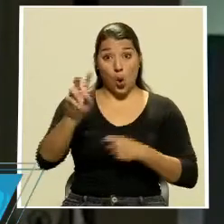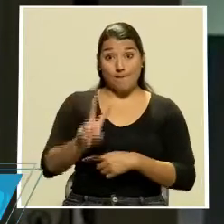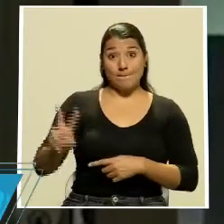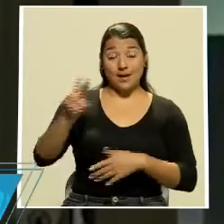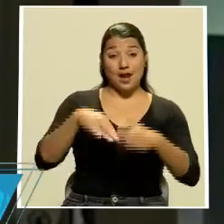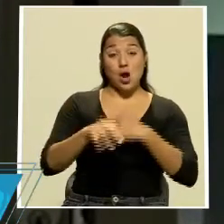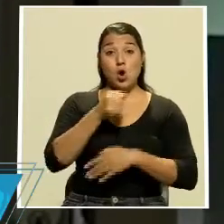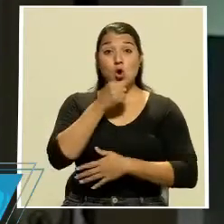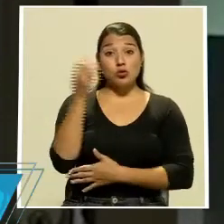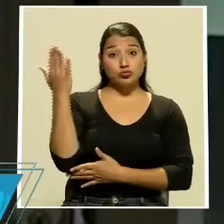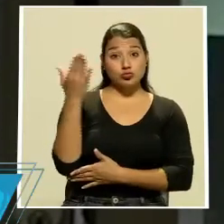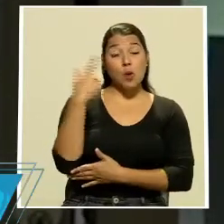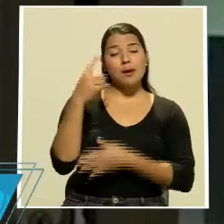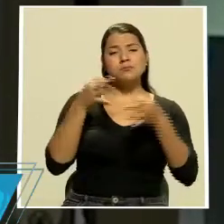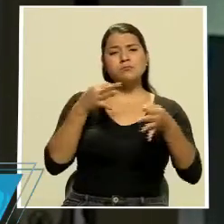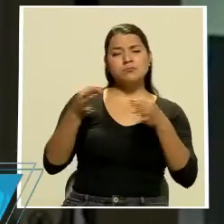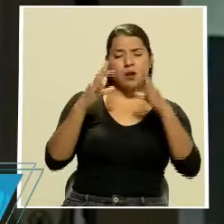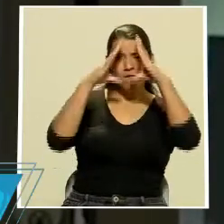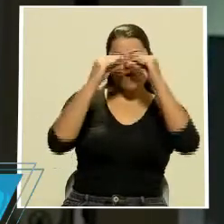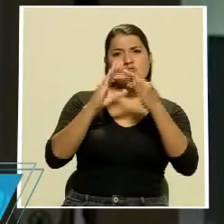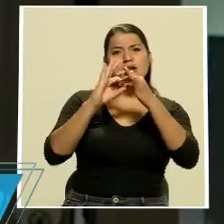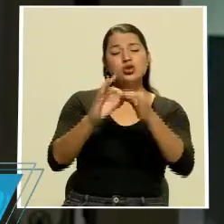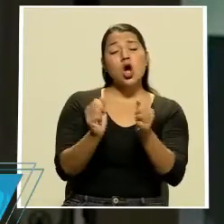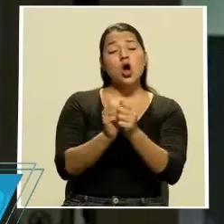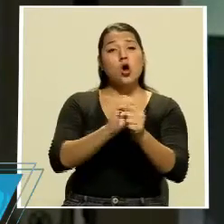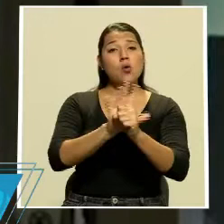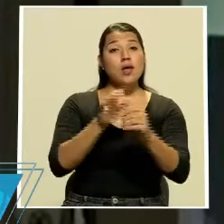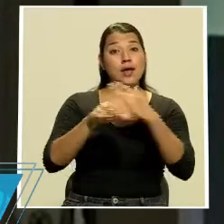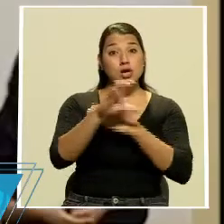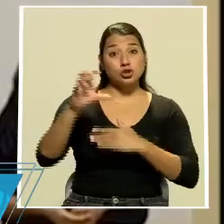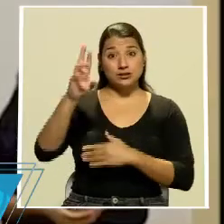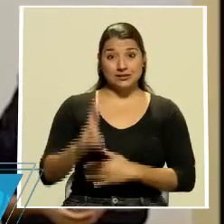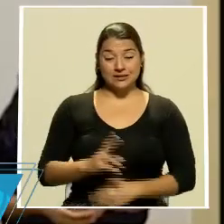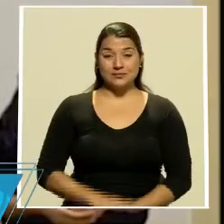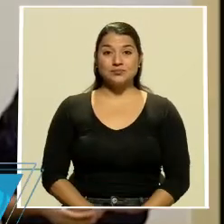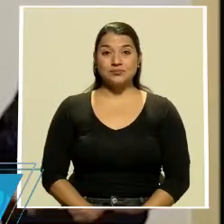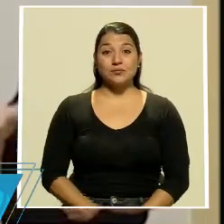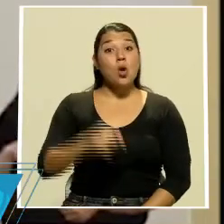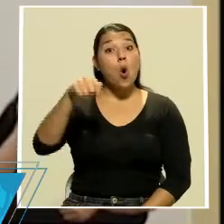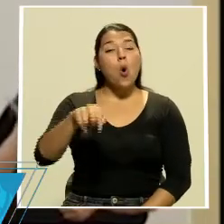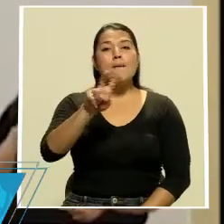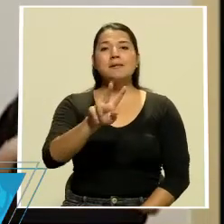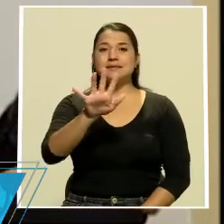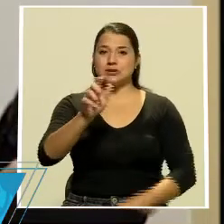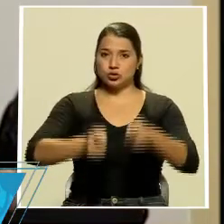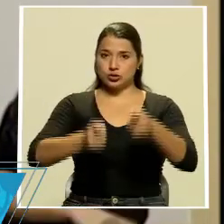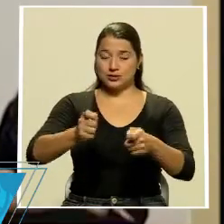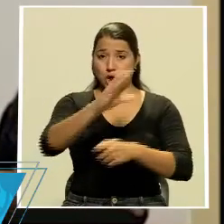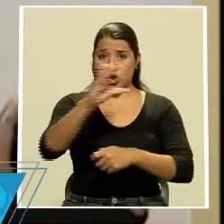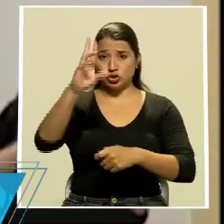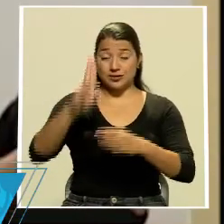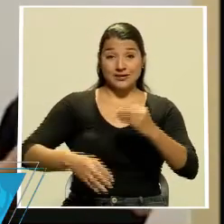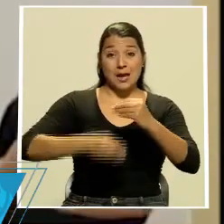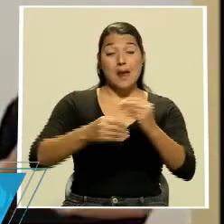conferencia de prensa para actualizar los datos relacionados con el coronavirus en nuestro país. Al ser 25 de septiembre el país registra